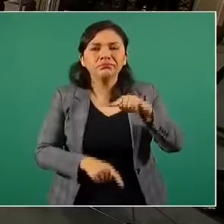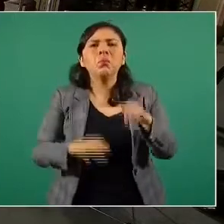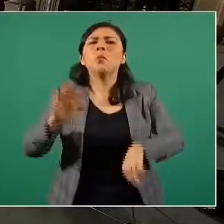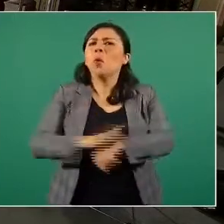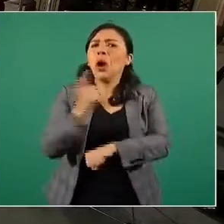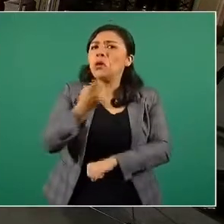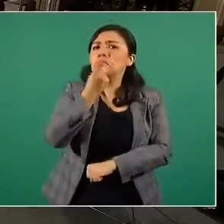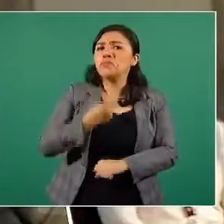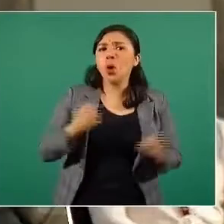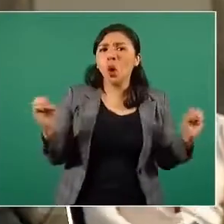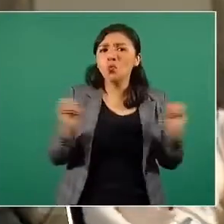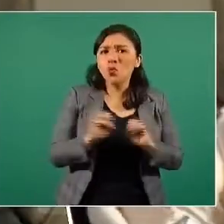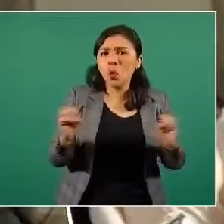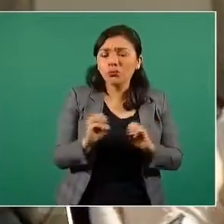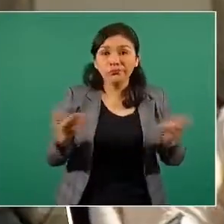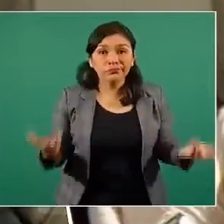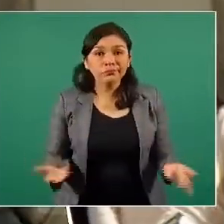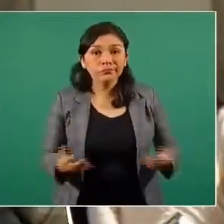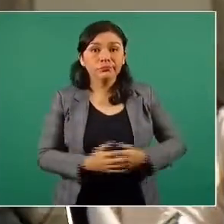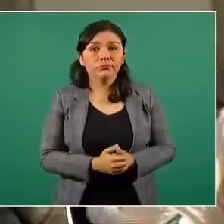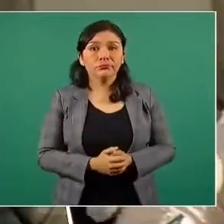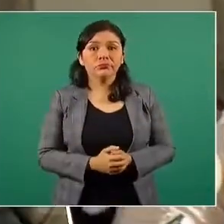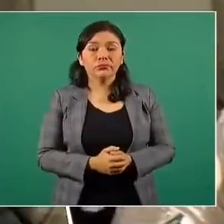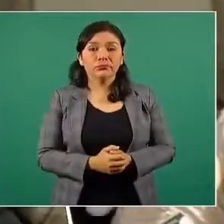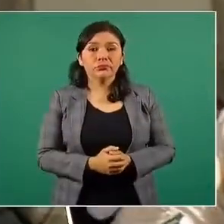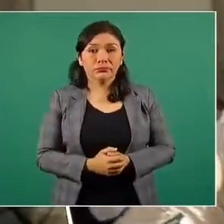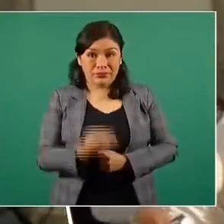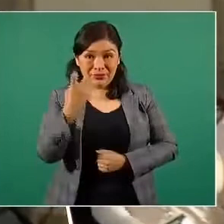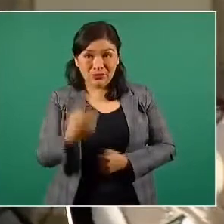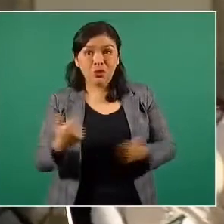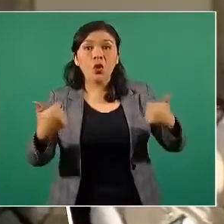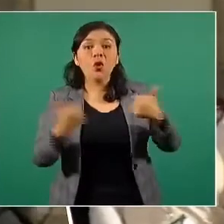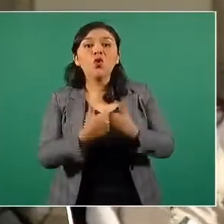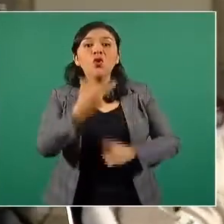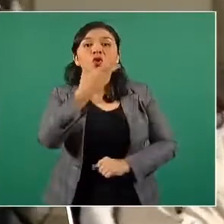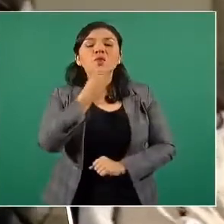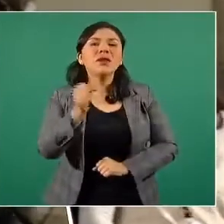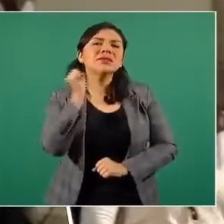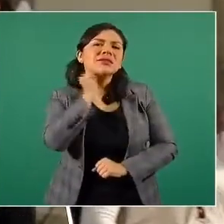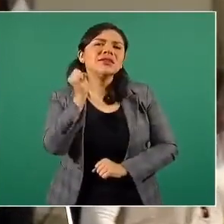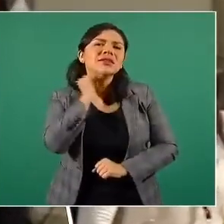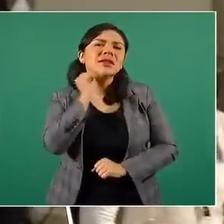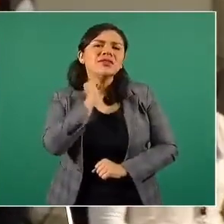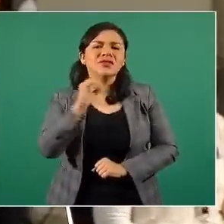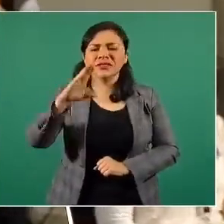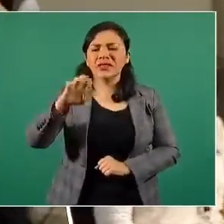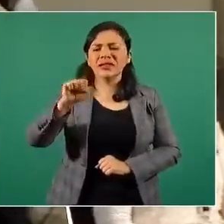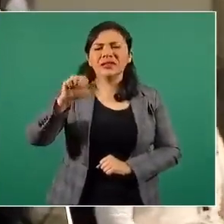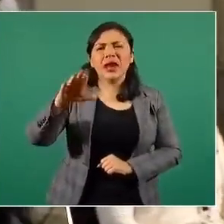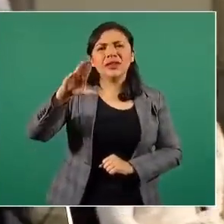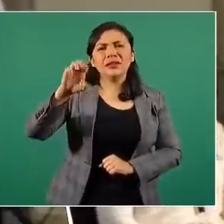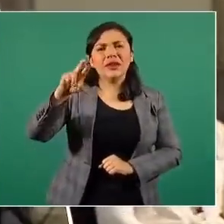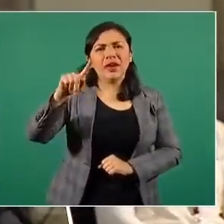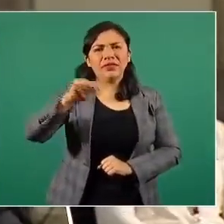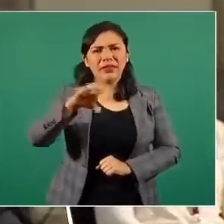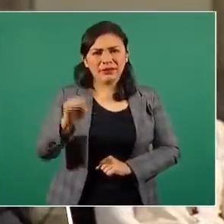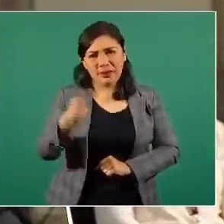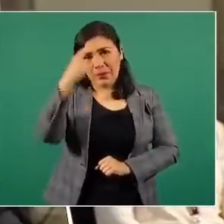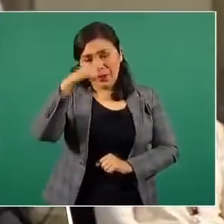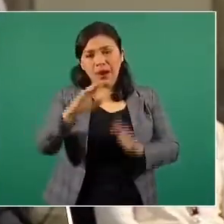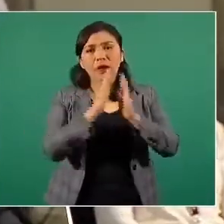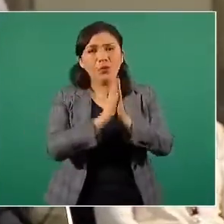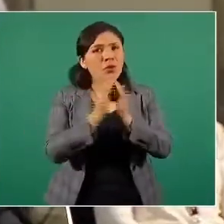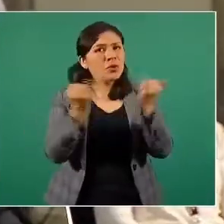Los activistas con el senador Elí César Cervantes solicitaron también